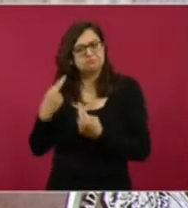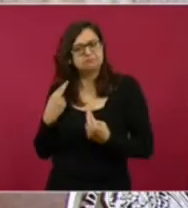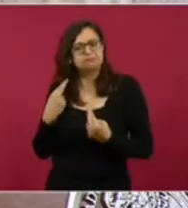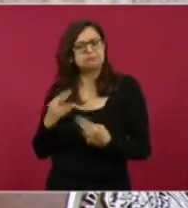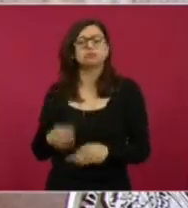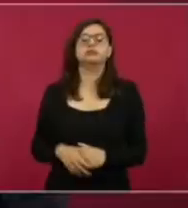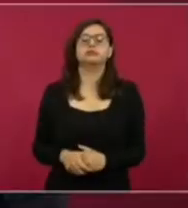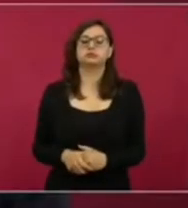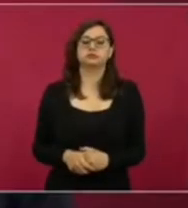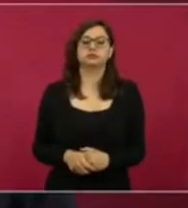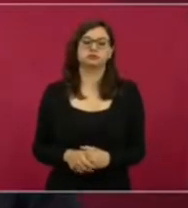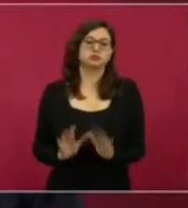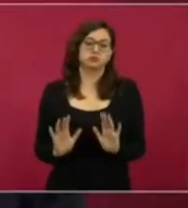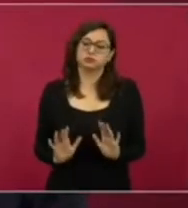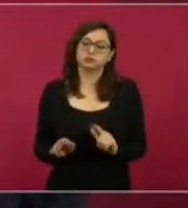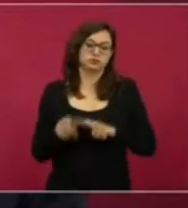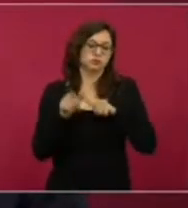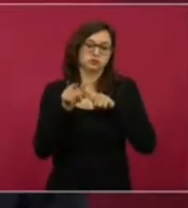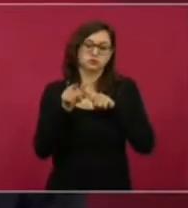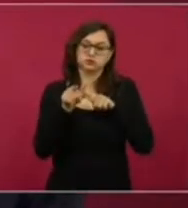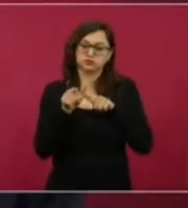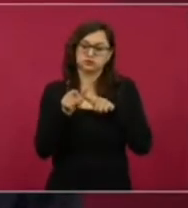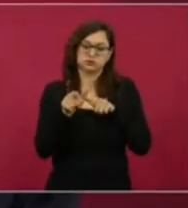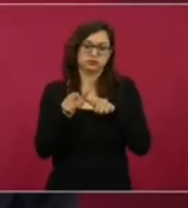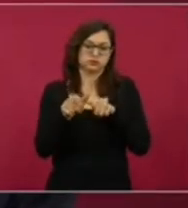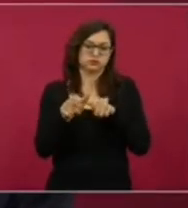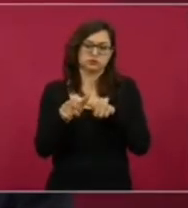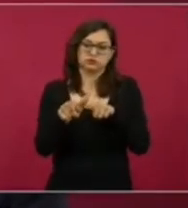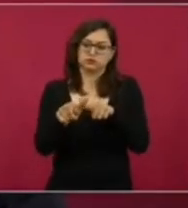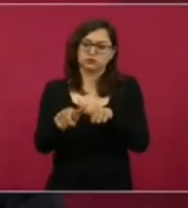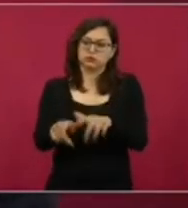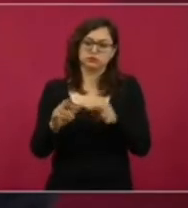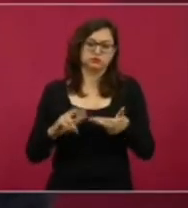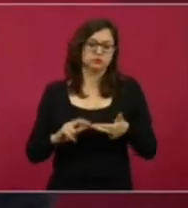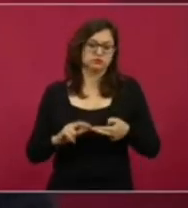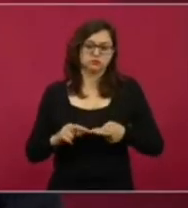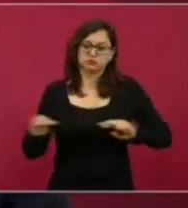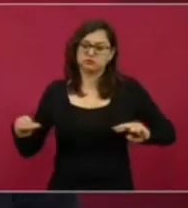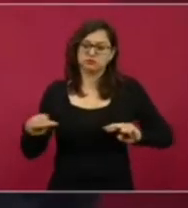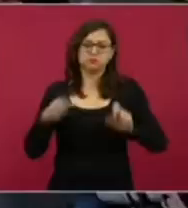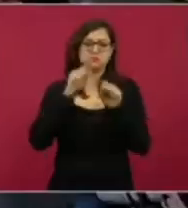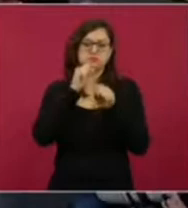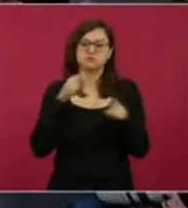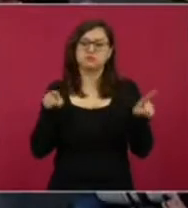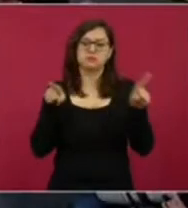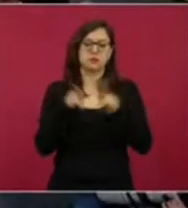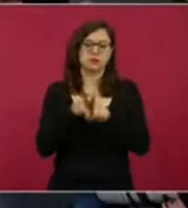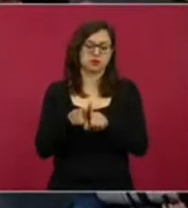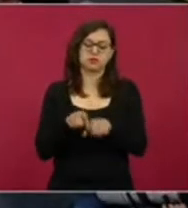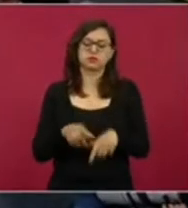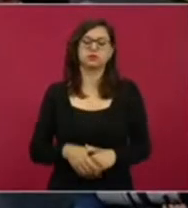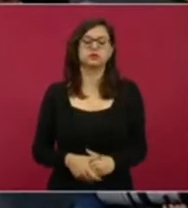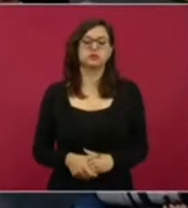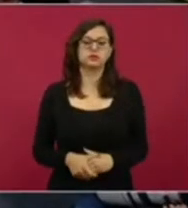queremos mantener esa buena relación. Y al mismo tiempo